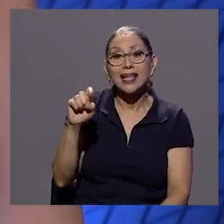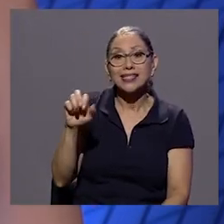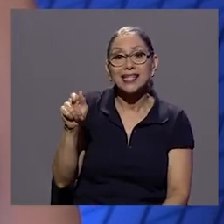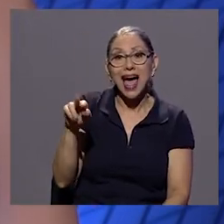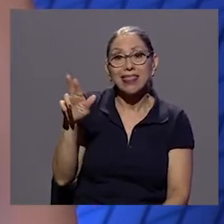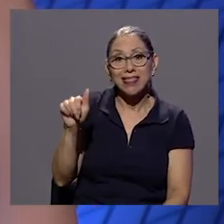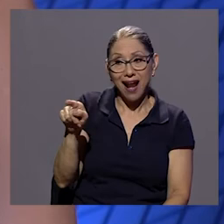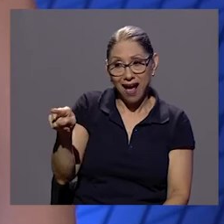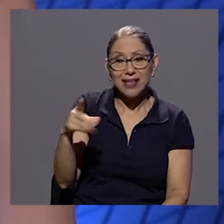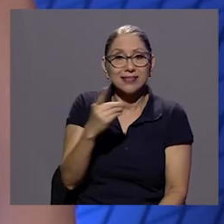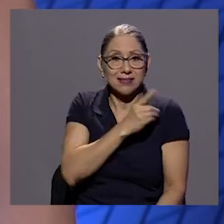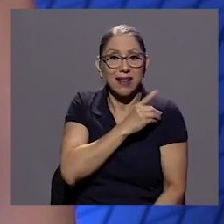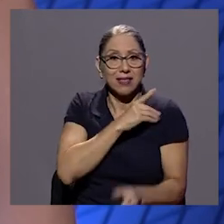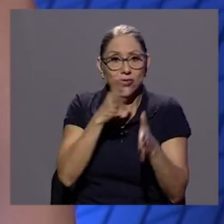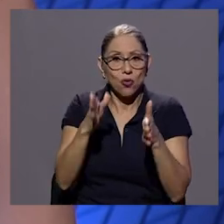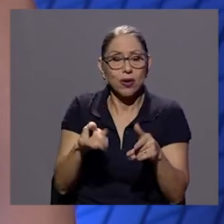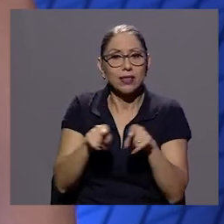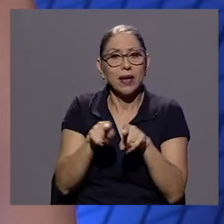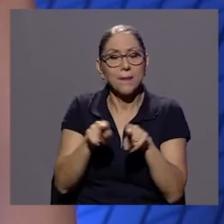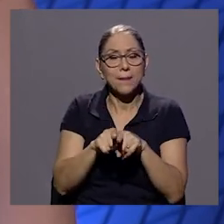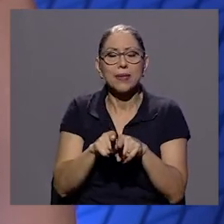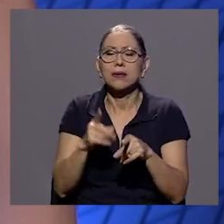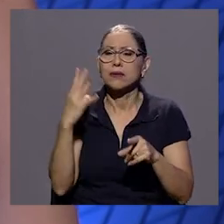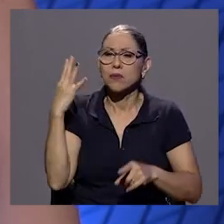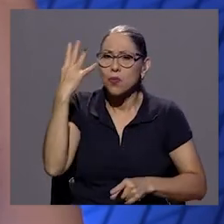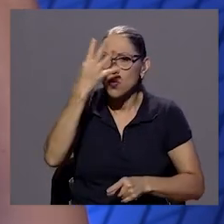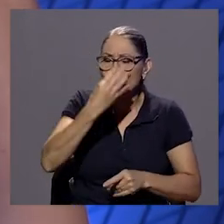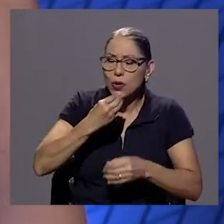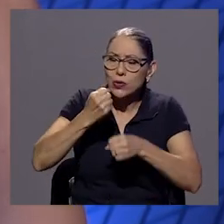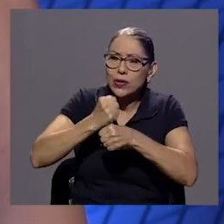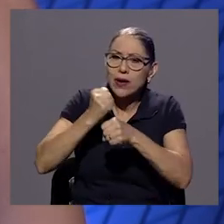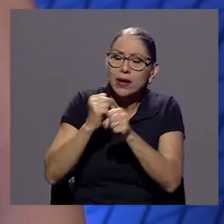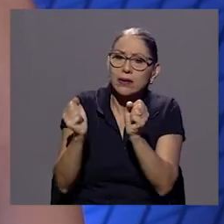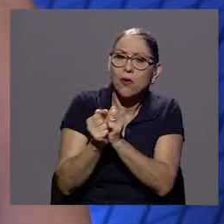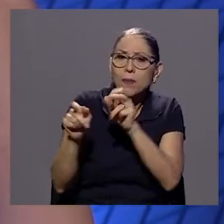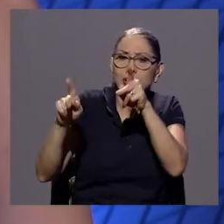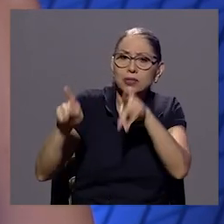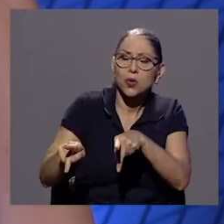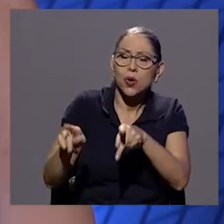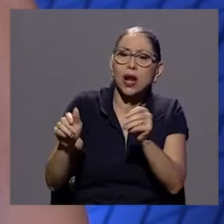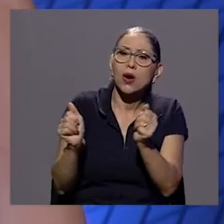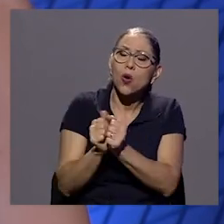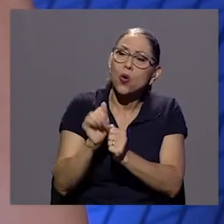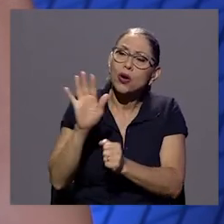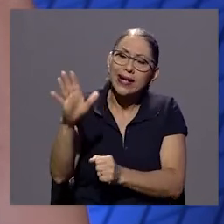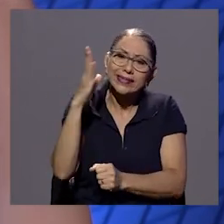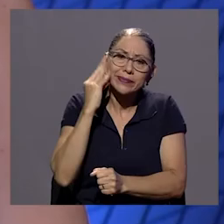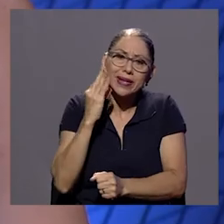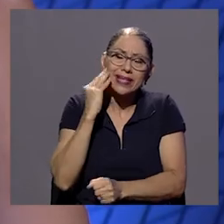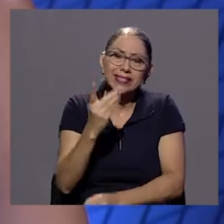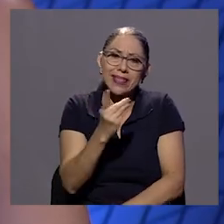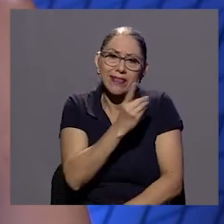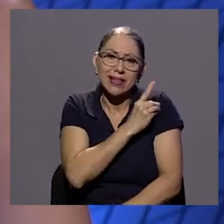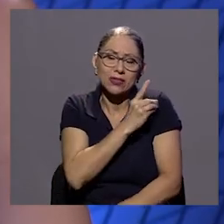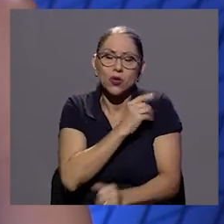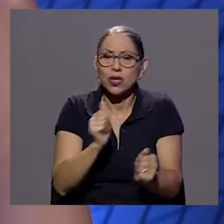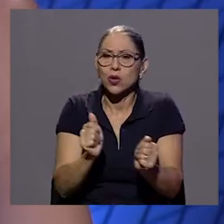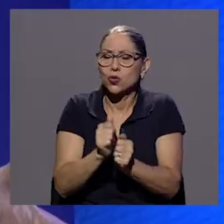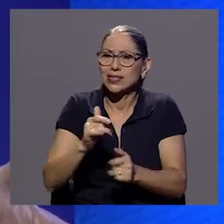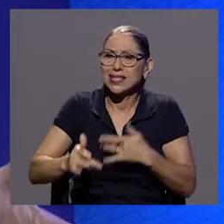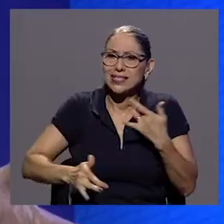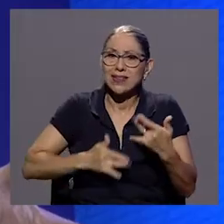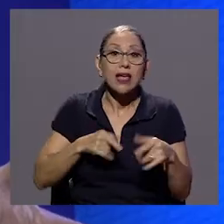creo que fue muy bonito este trabajar con alguien que tuviera una experiencia en dirección y con una sensibilidad así y hay